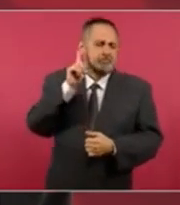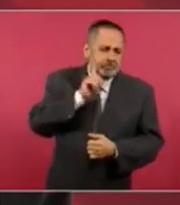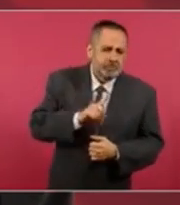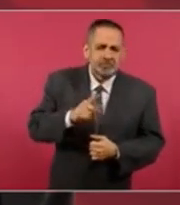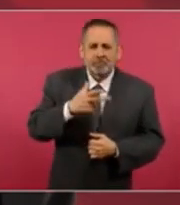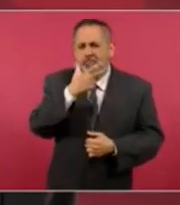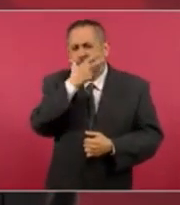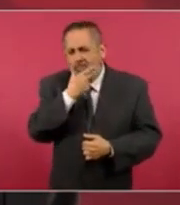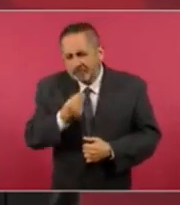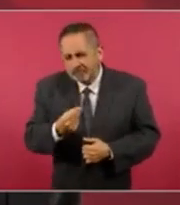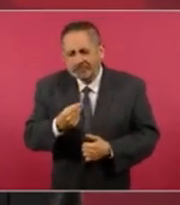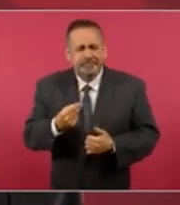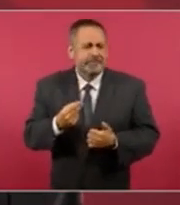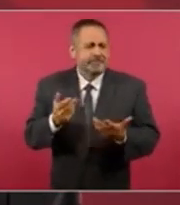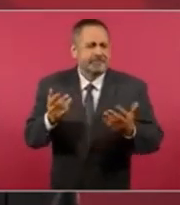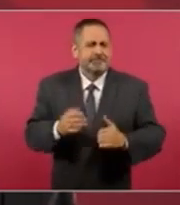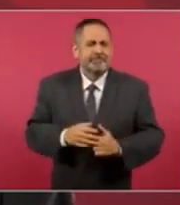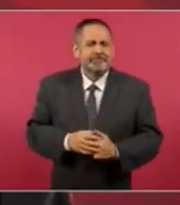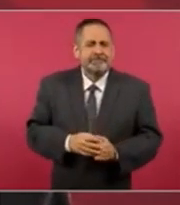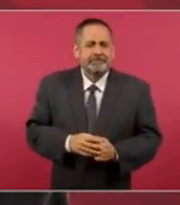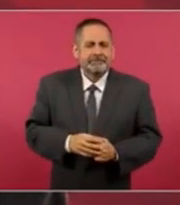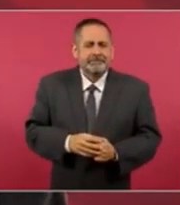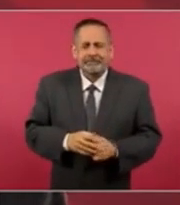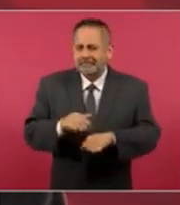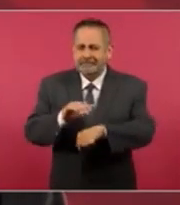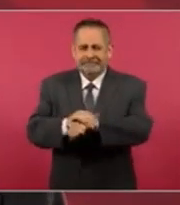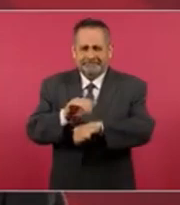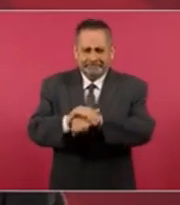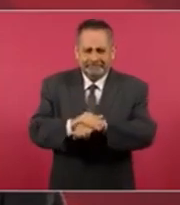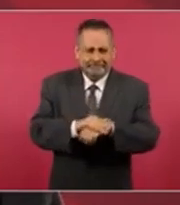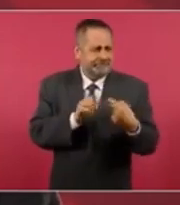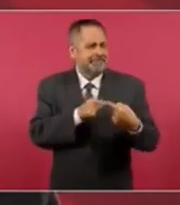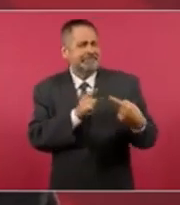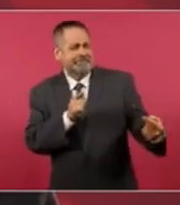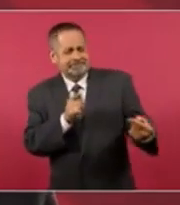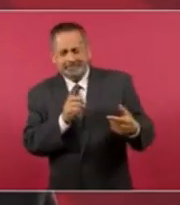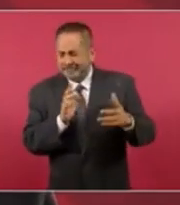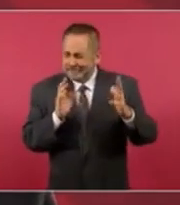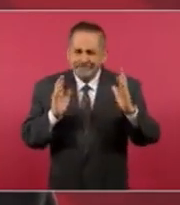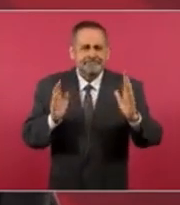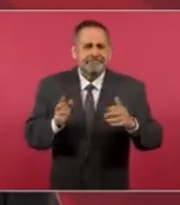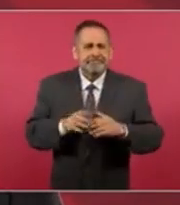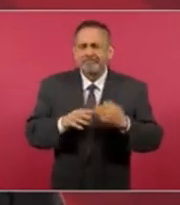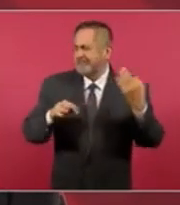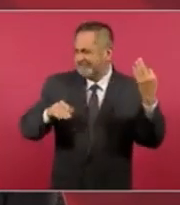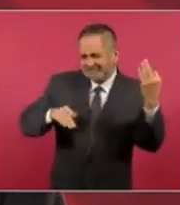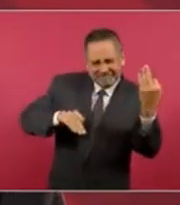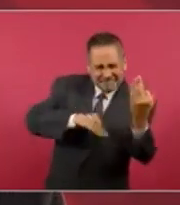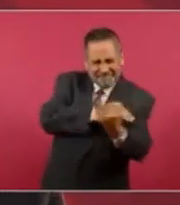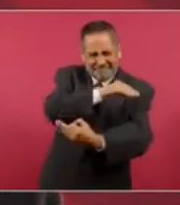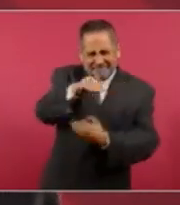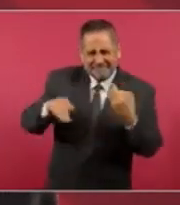hombres, amigos, adversarios, a todos.